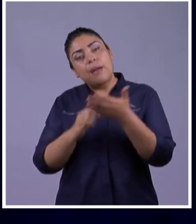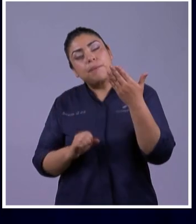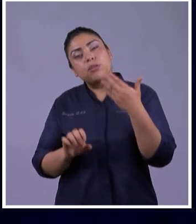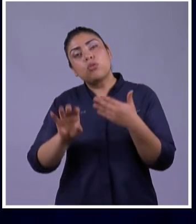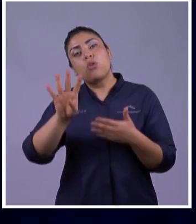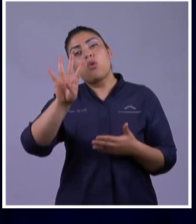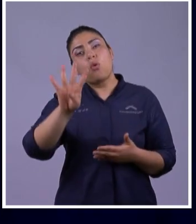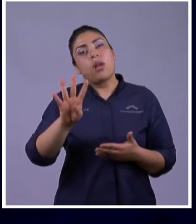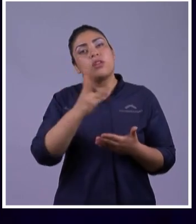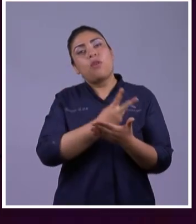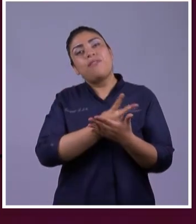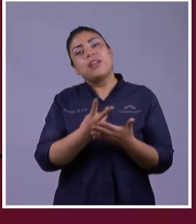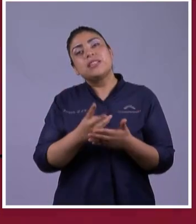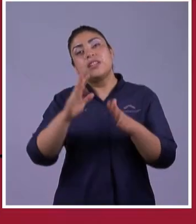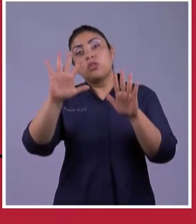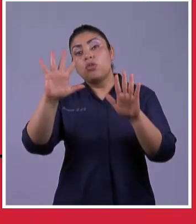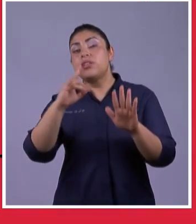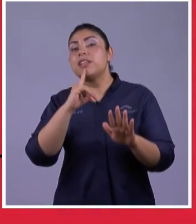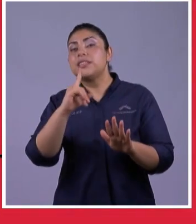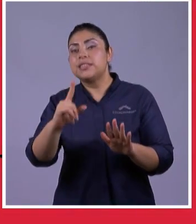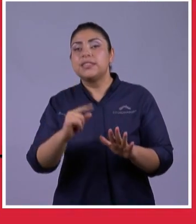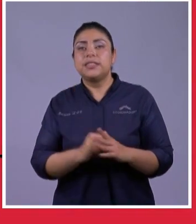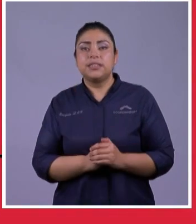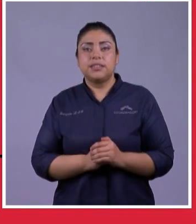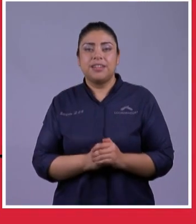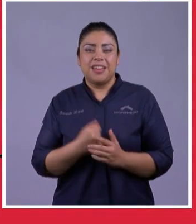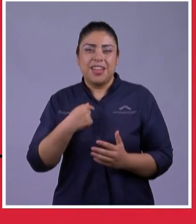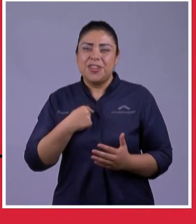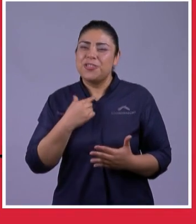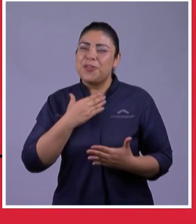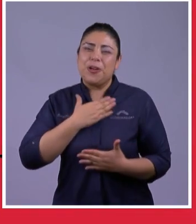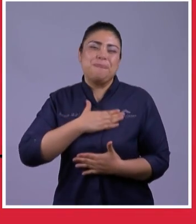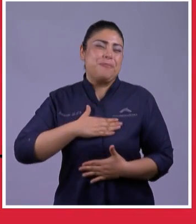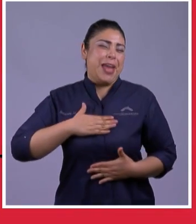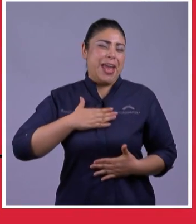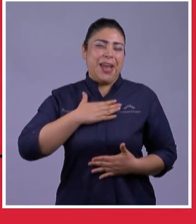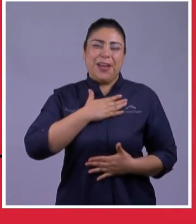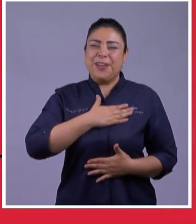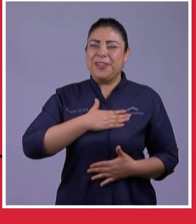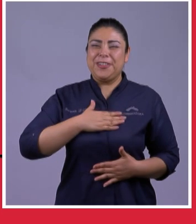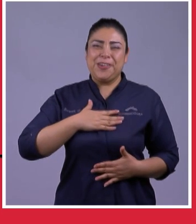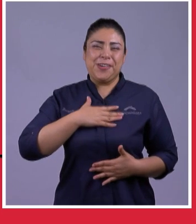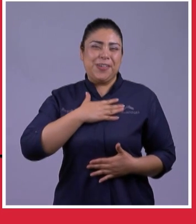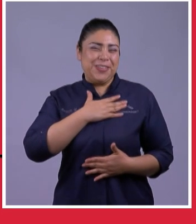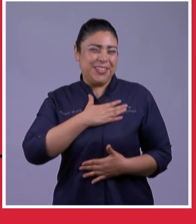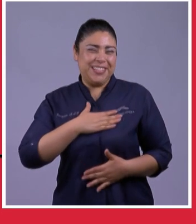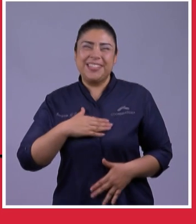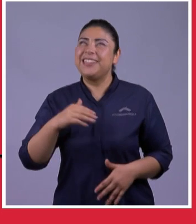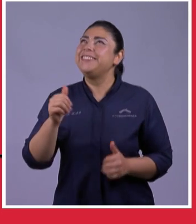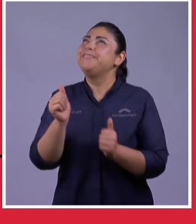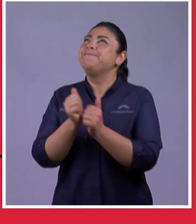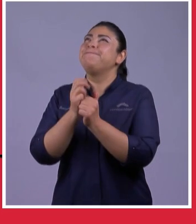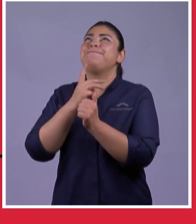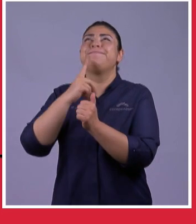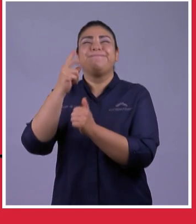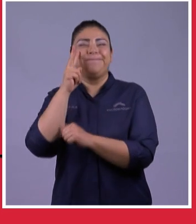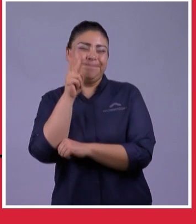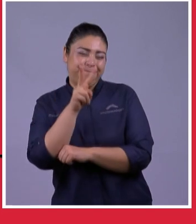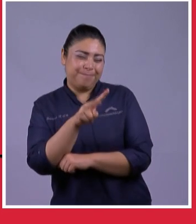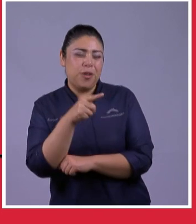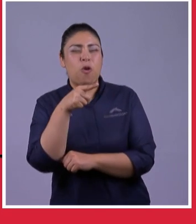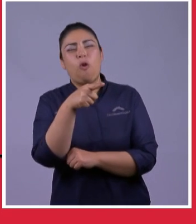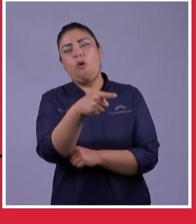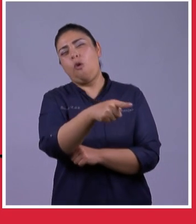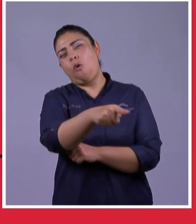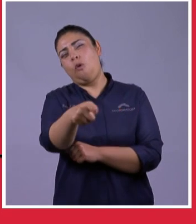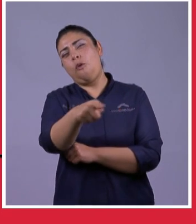verso 10 dice en gran manera me gocé en el señor que ya al fin habéis revivido vuestro cuidado de